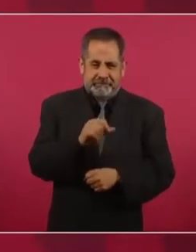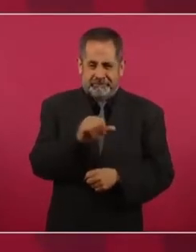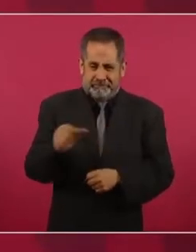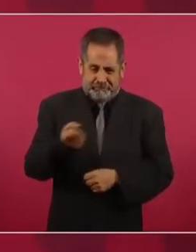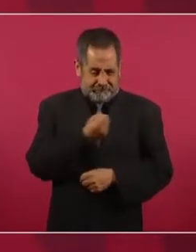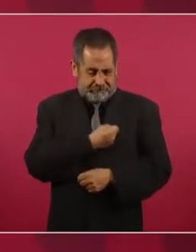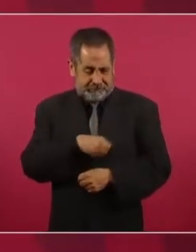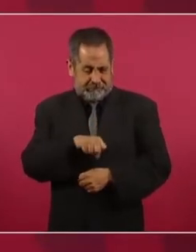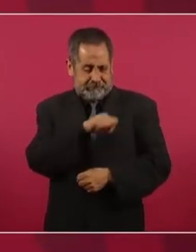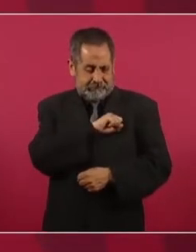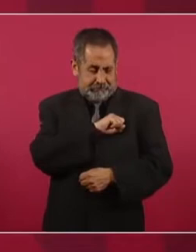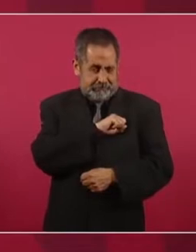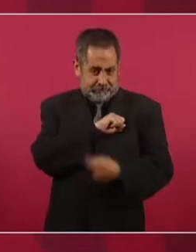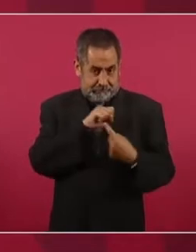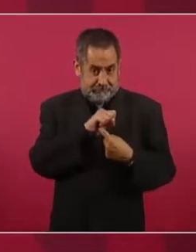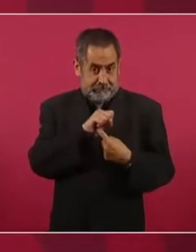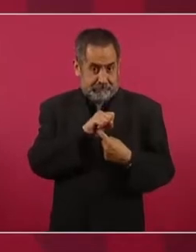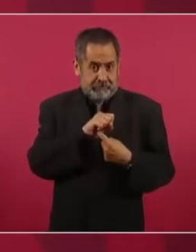frontera,